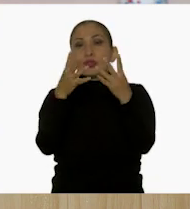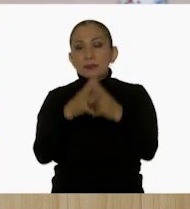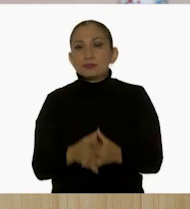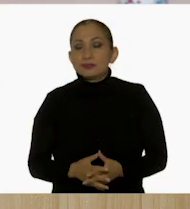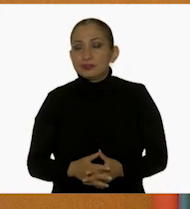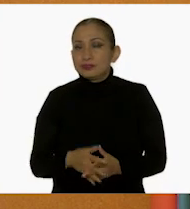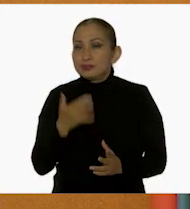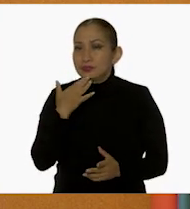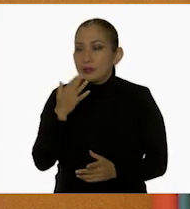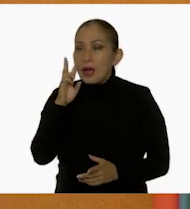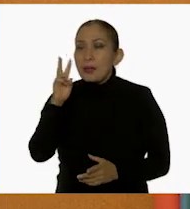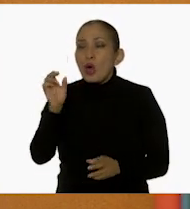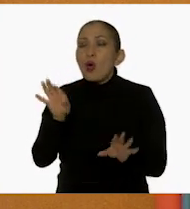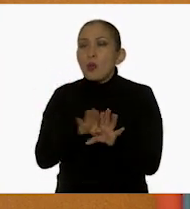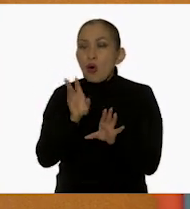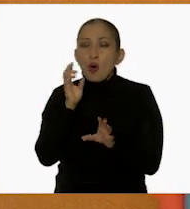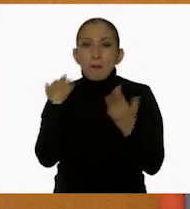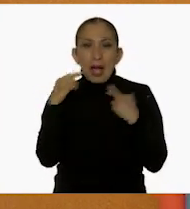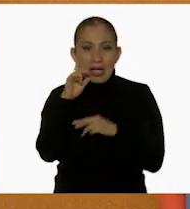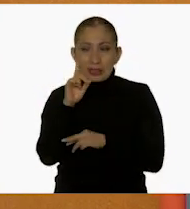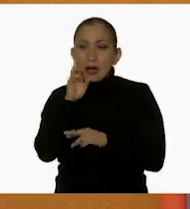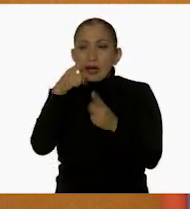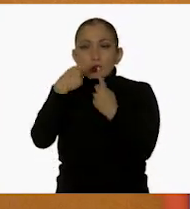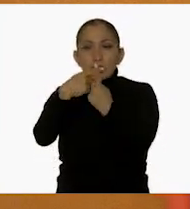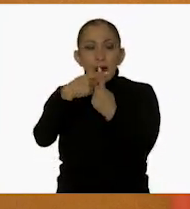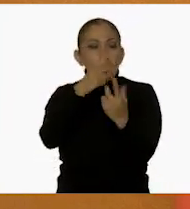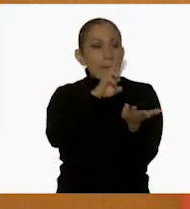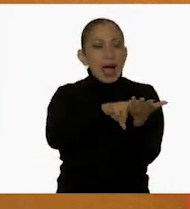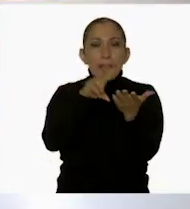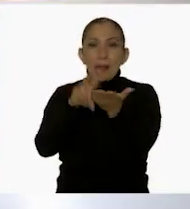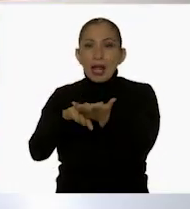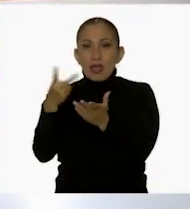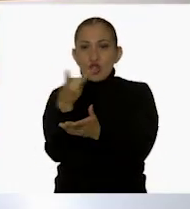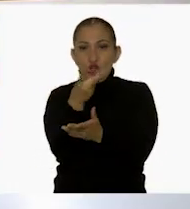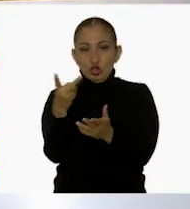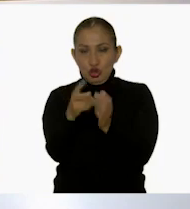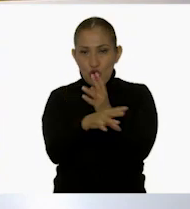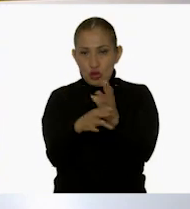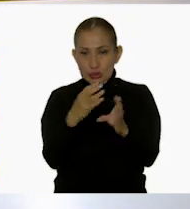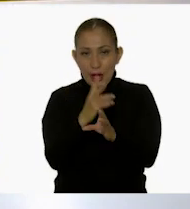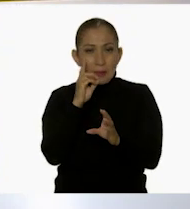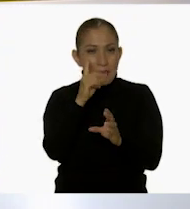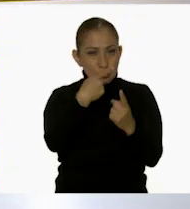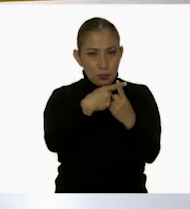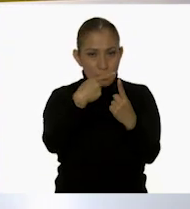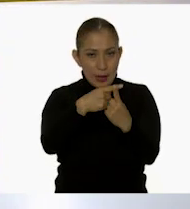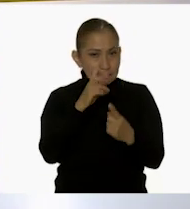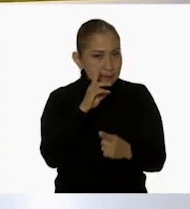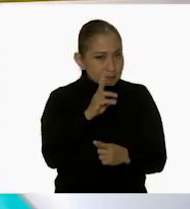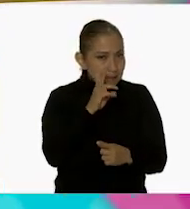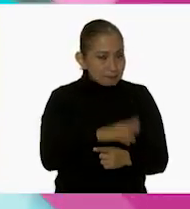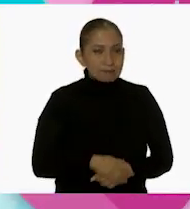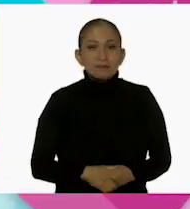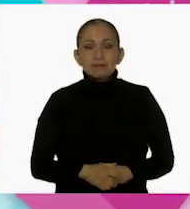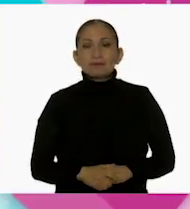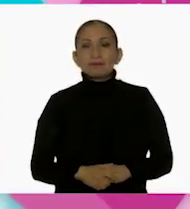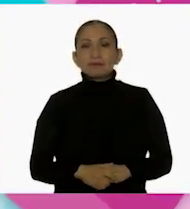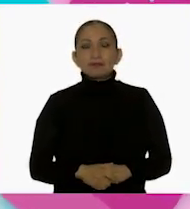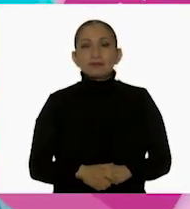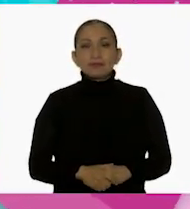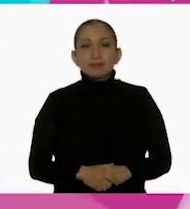bien. ¿Qué te parece si vamos a ver cómo la maestra Rosalba sumó los precios de ambos productos? A ver, vamos a ver cuál es la suma que ella hizo. Vamos a verlo.